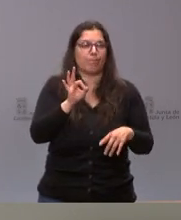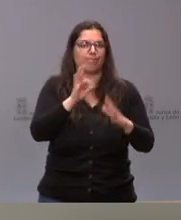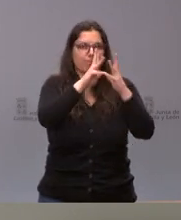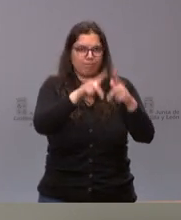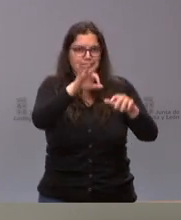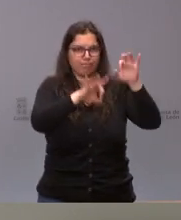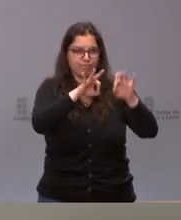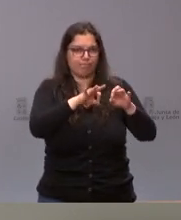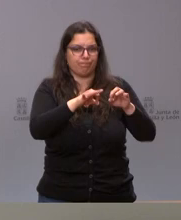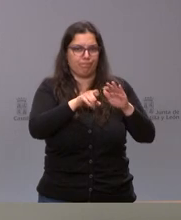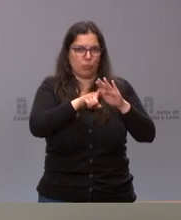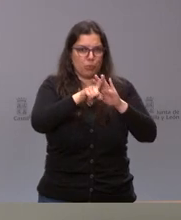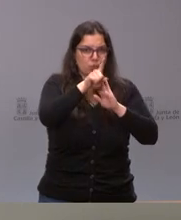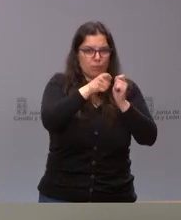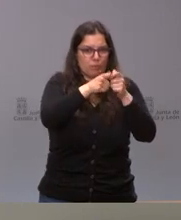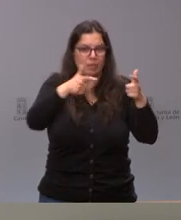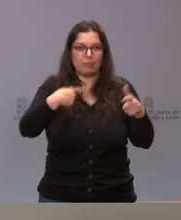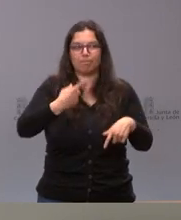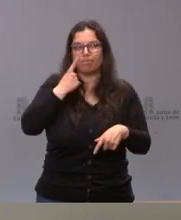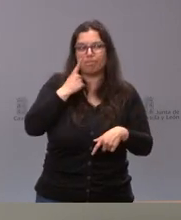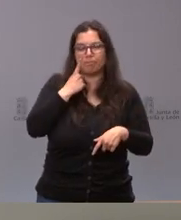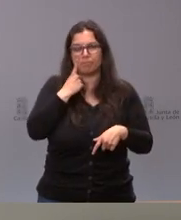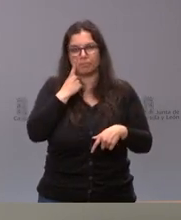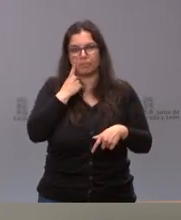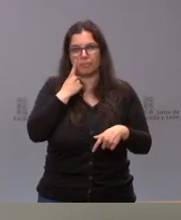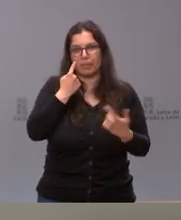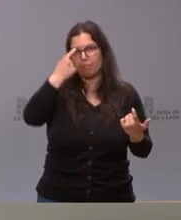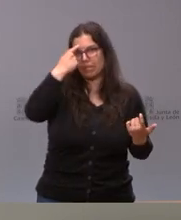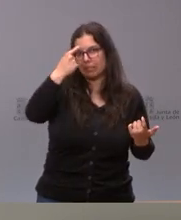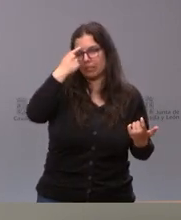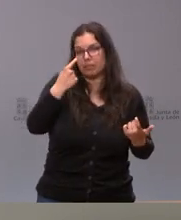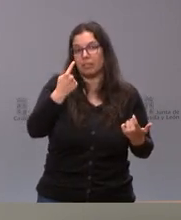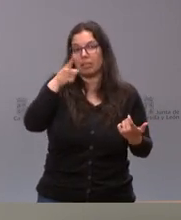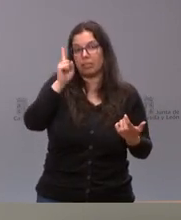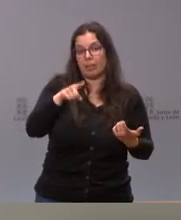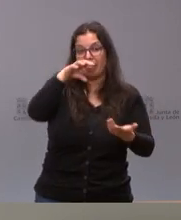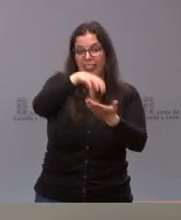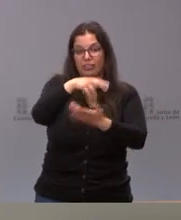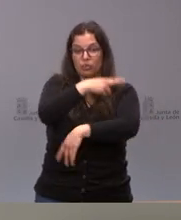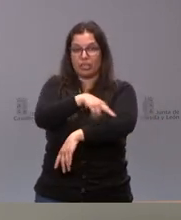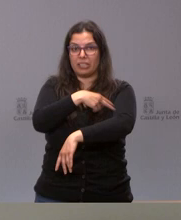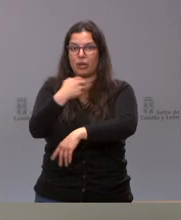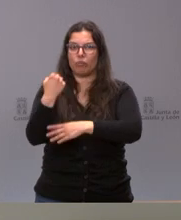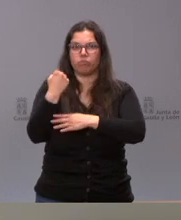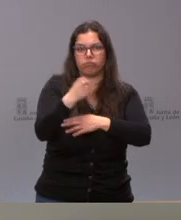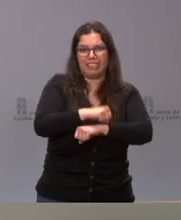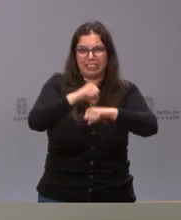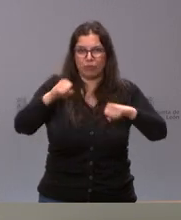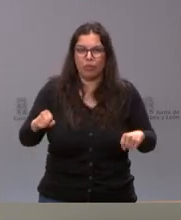es verdad que lo seguimos con muchísima cercanía y por tanto reforzando en el ámbito de los centros sanitarios todos aquellos